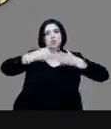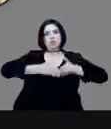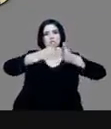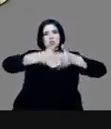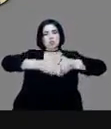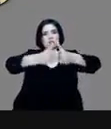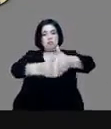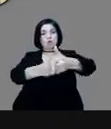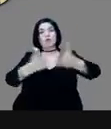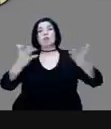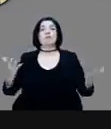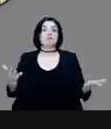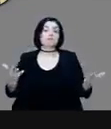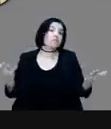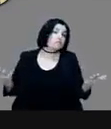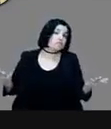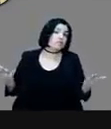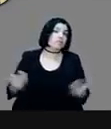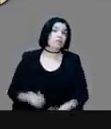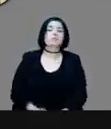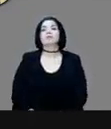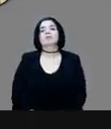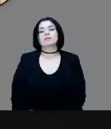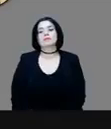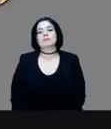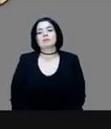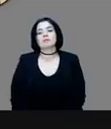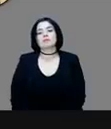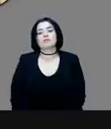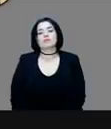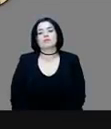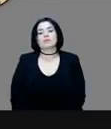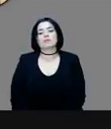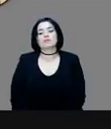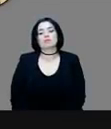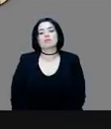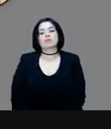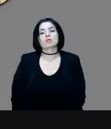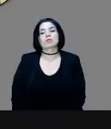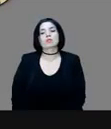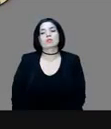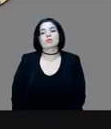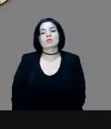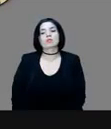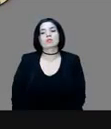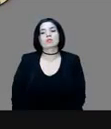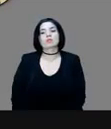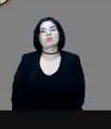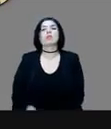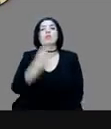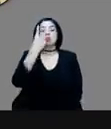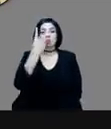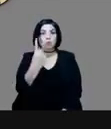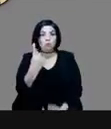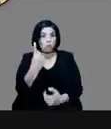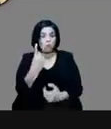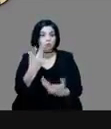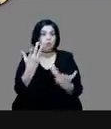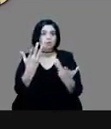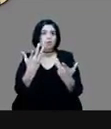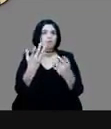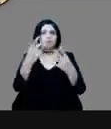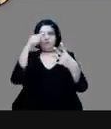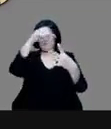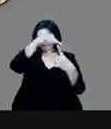Este, total, que una de las causas son las psicológicas,